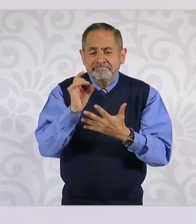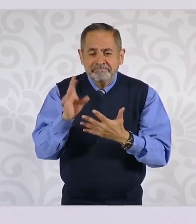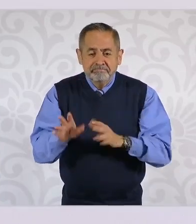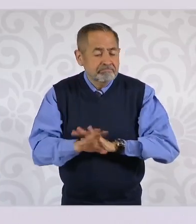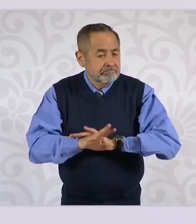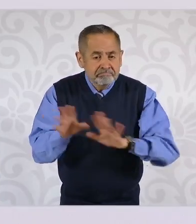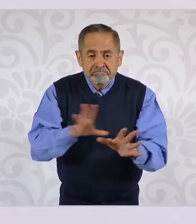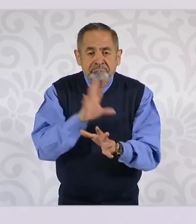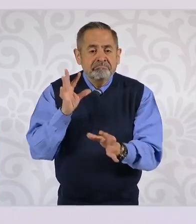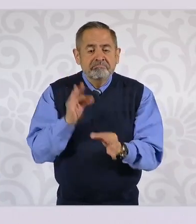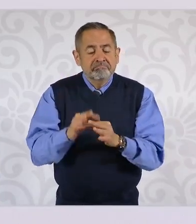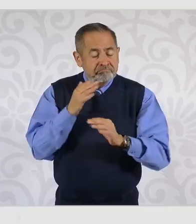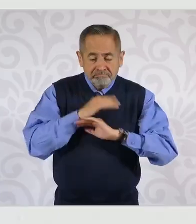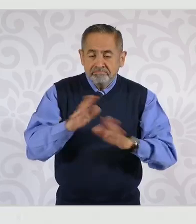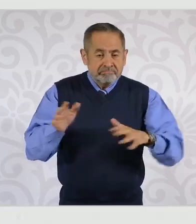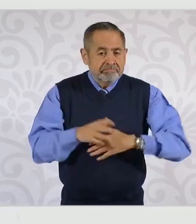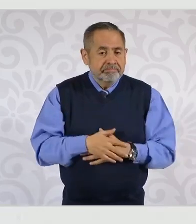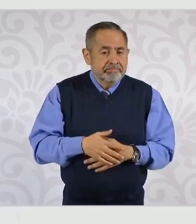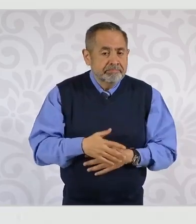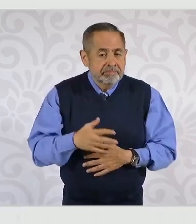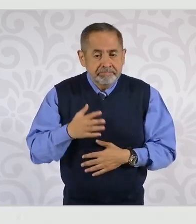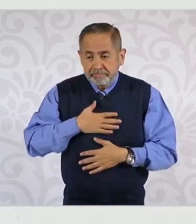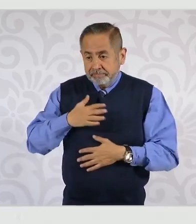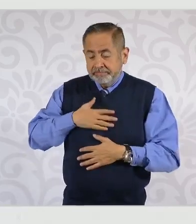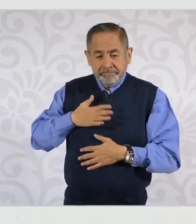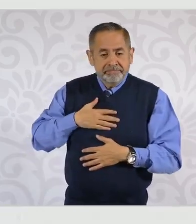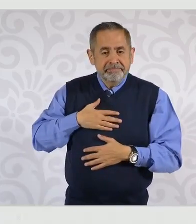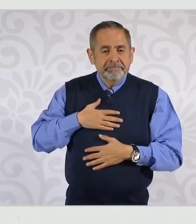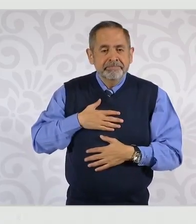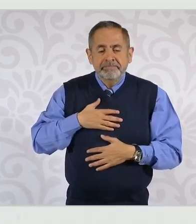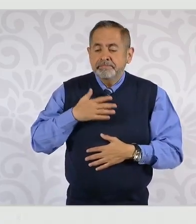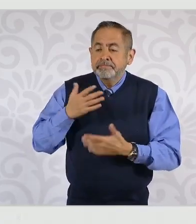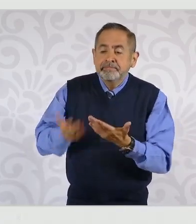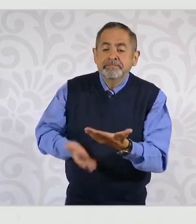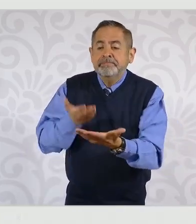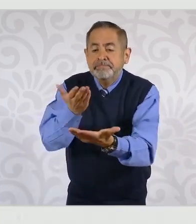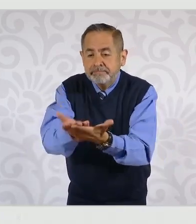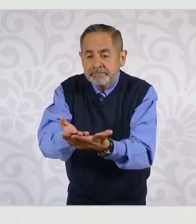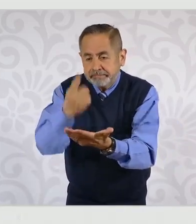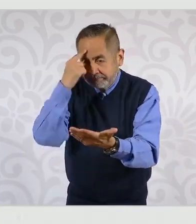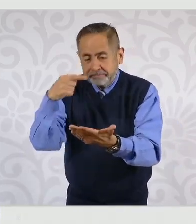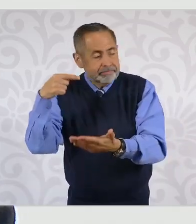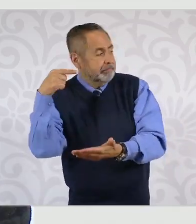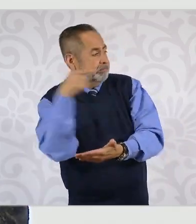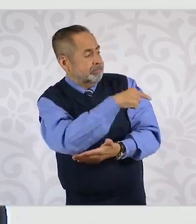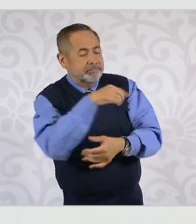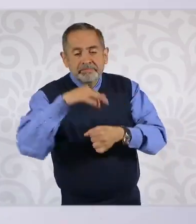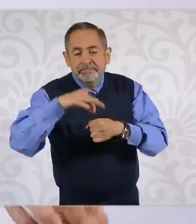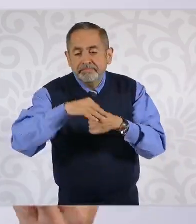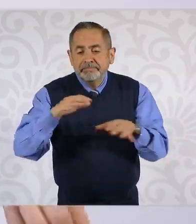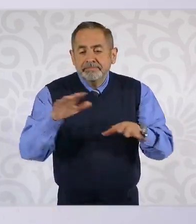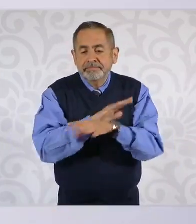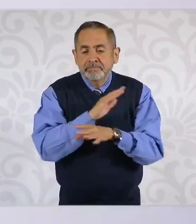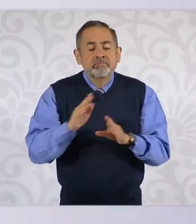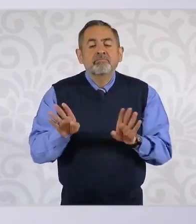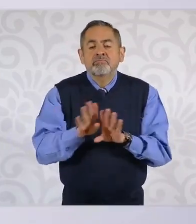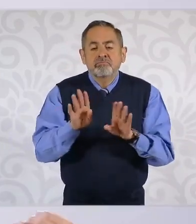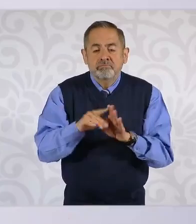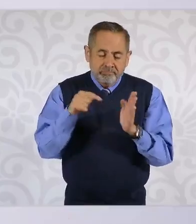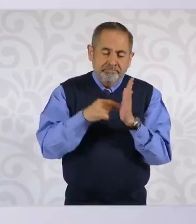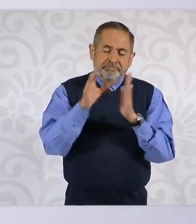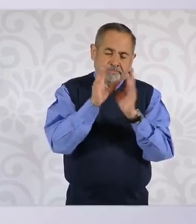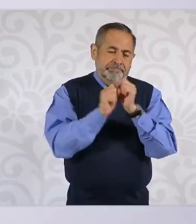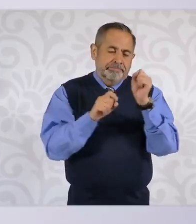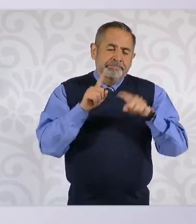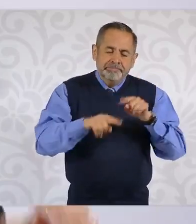al poder judicial. Eso representa un cambio constitucional.